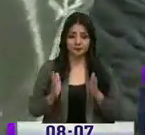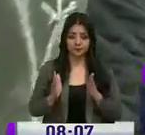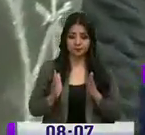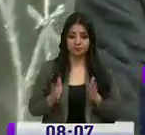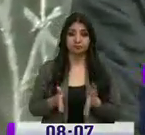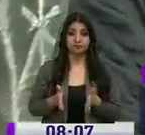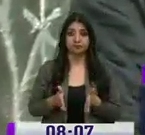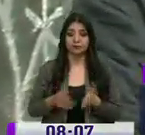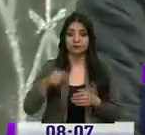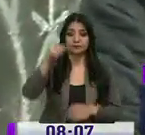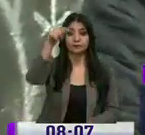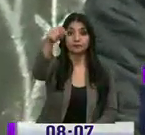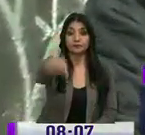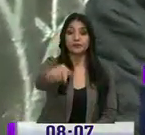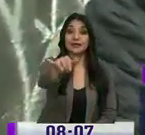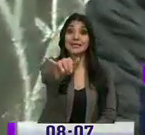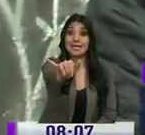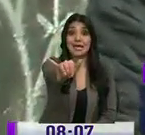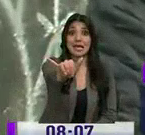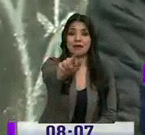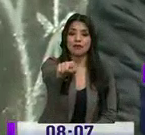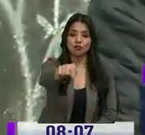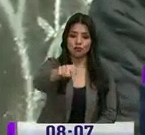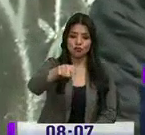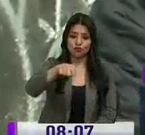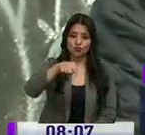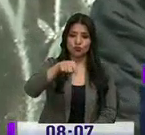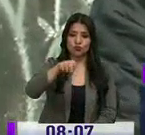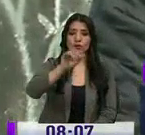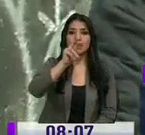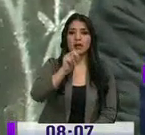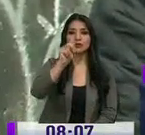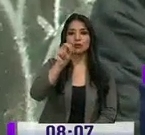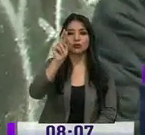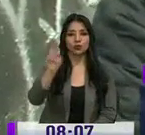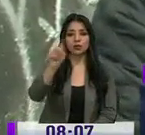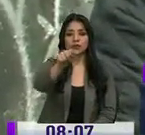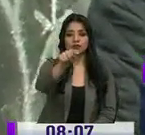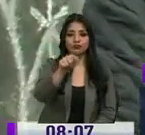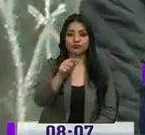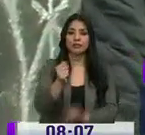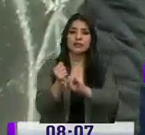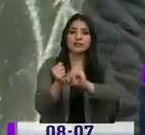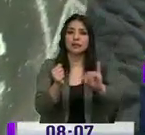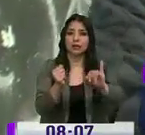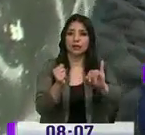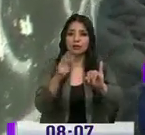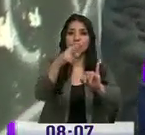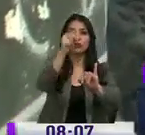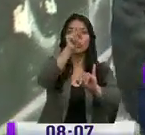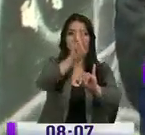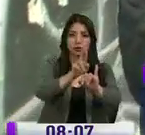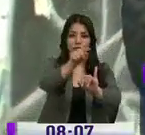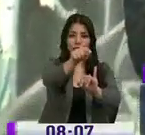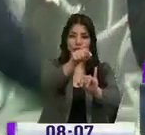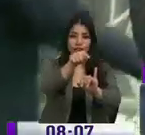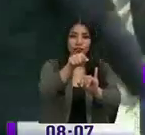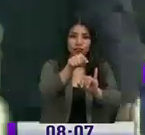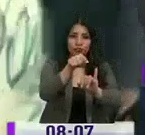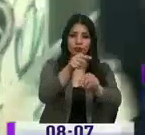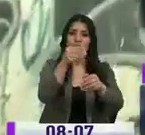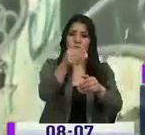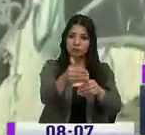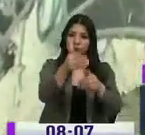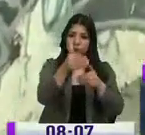la Ye hasta las Naciones Unidas, el carril izquierdo de circulación, norte-sur, y avanzaremos